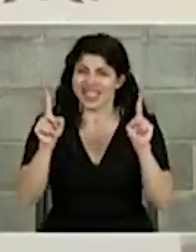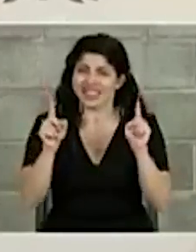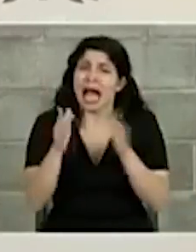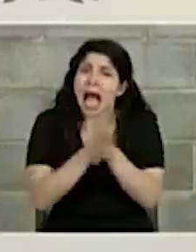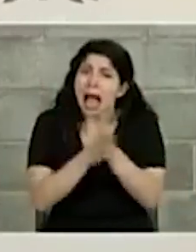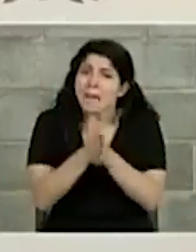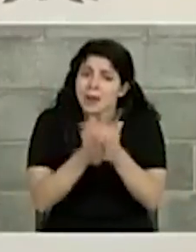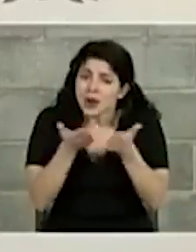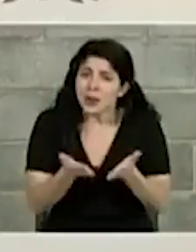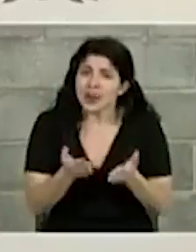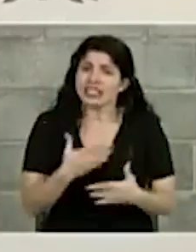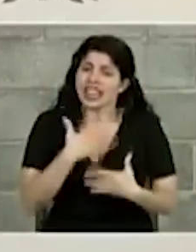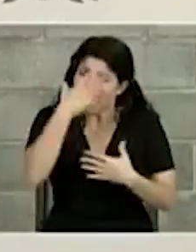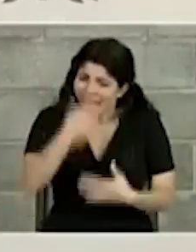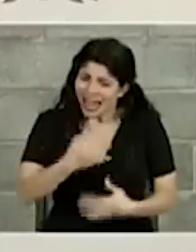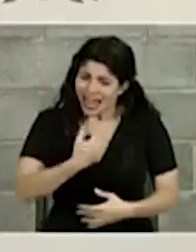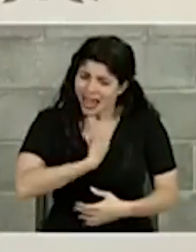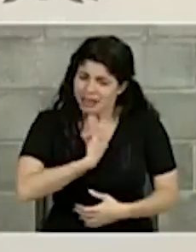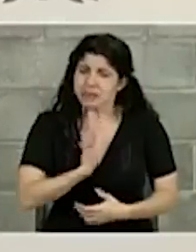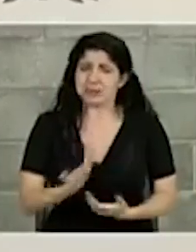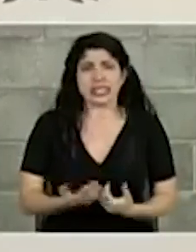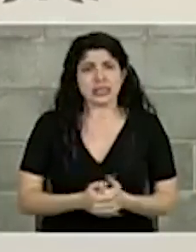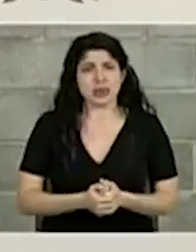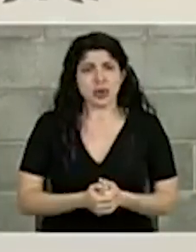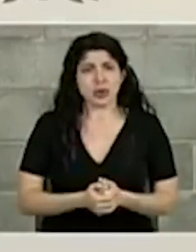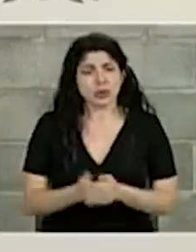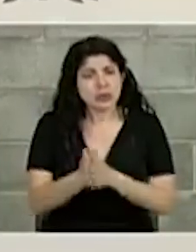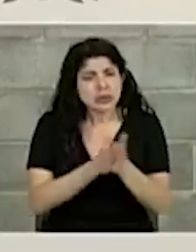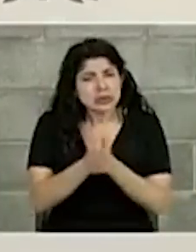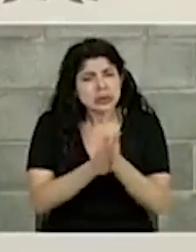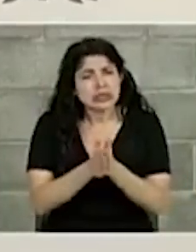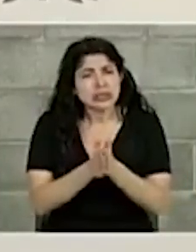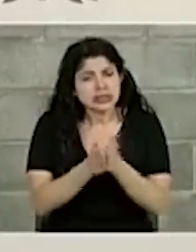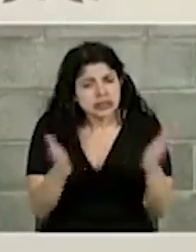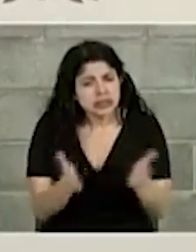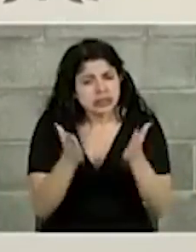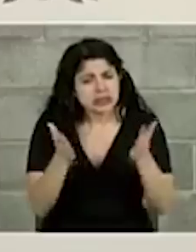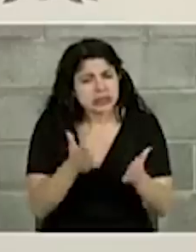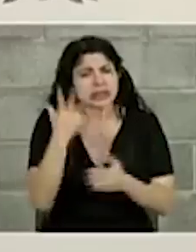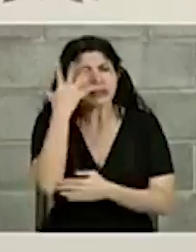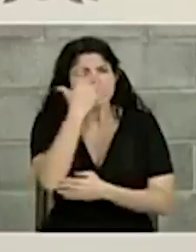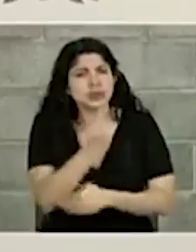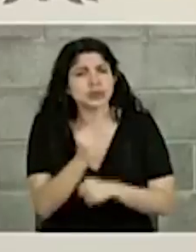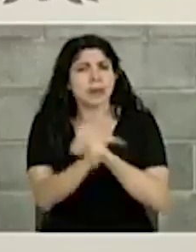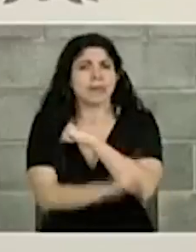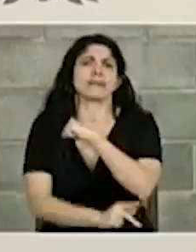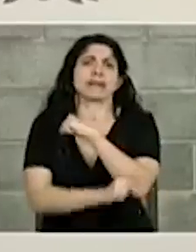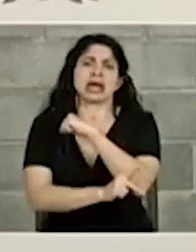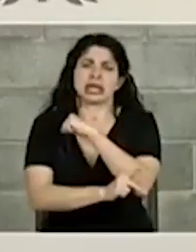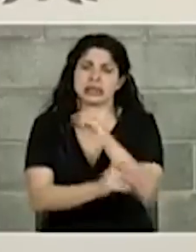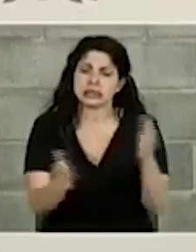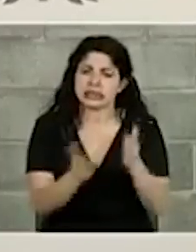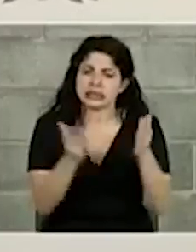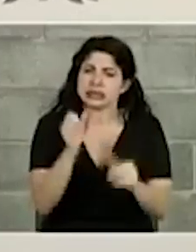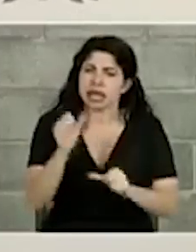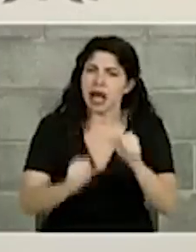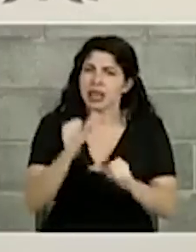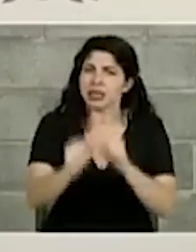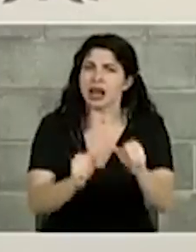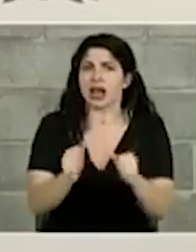aprovechemos eso creamos en nosotros mismos y saquemos este maravilloso país adelante